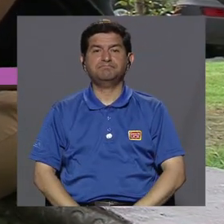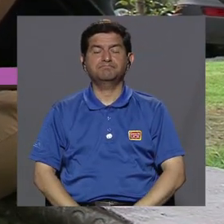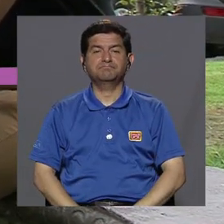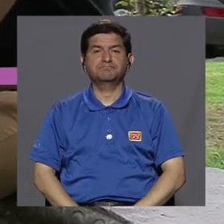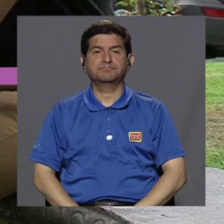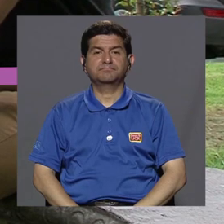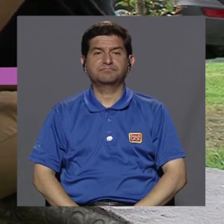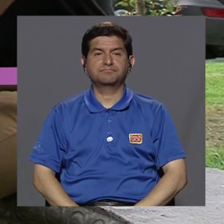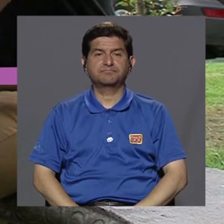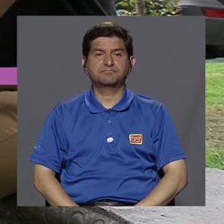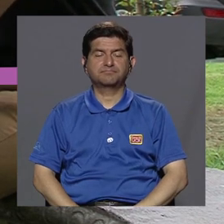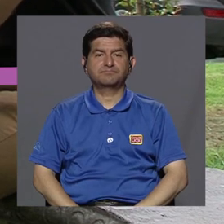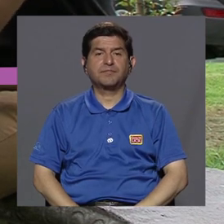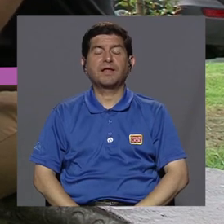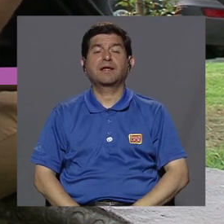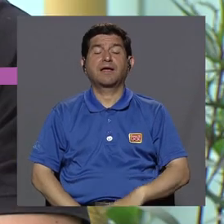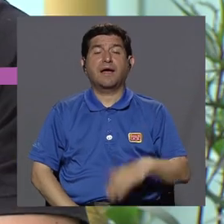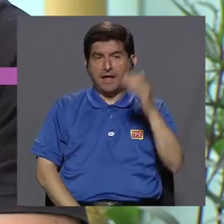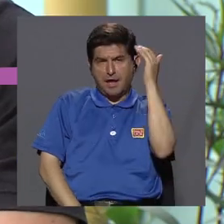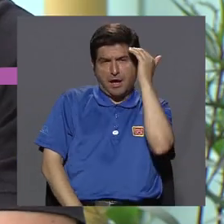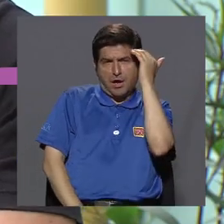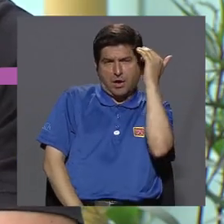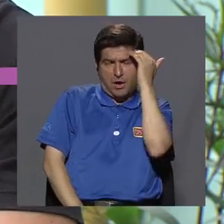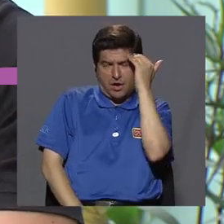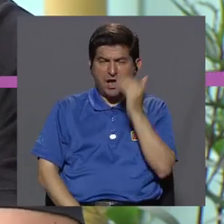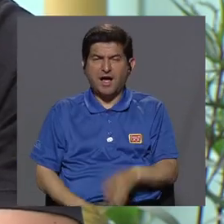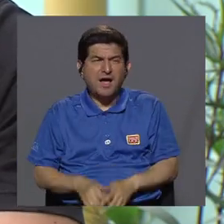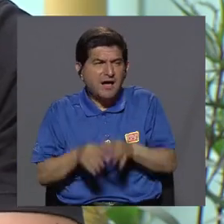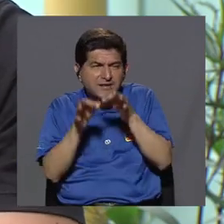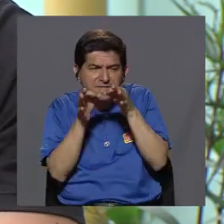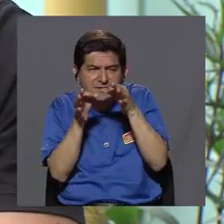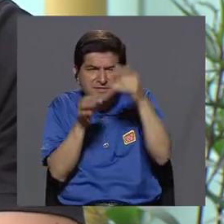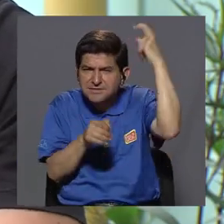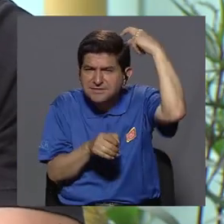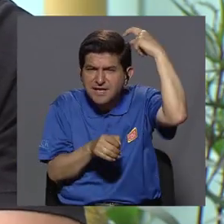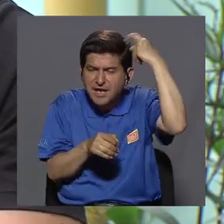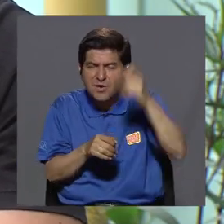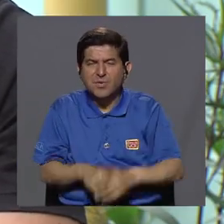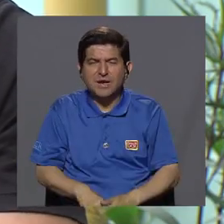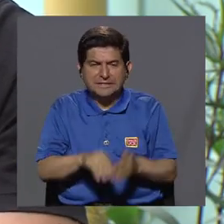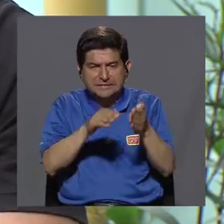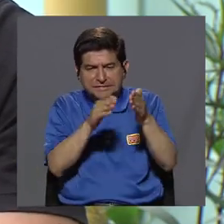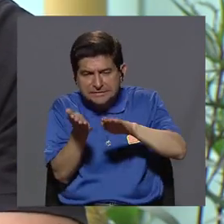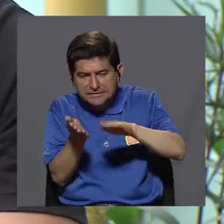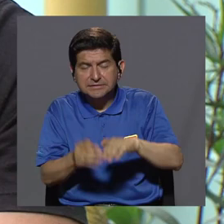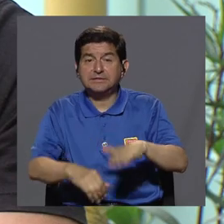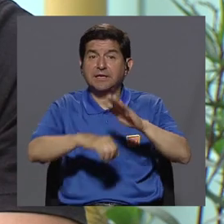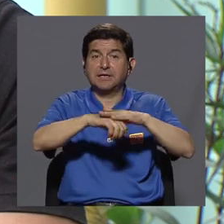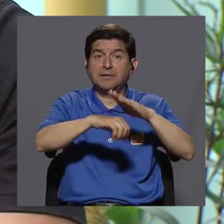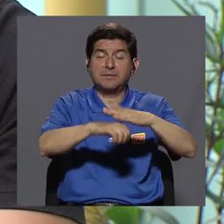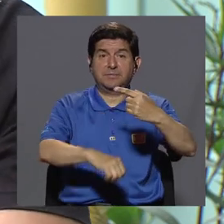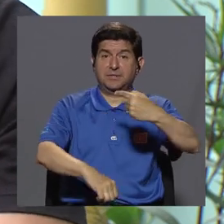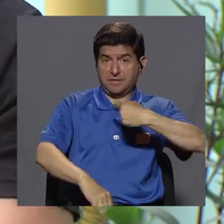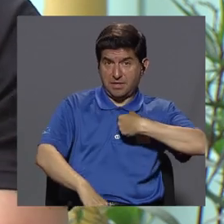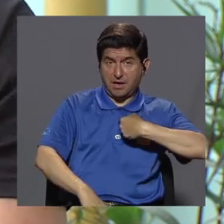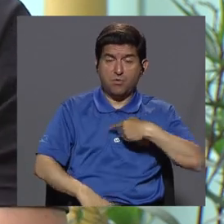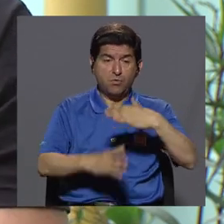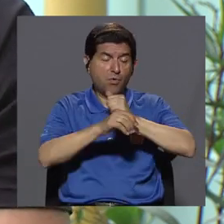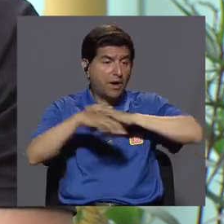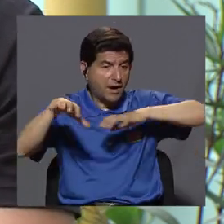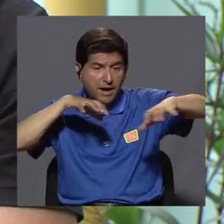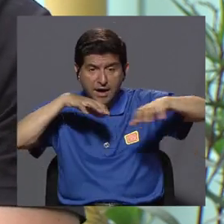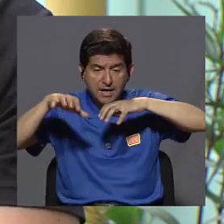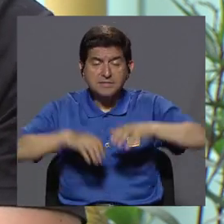cognitivo se van perdiendo esas neuronas que nos permiten, por así decirlo, realizar las